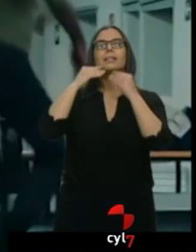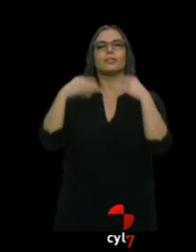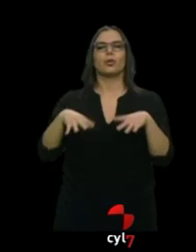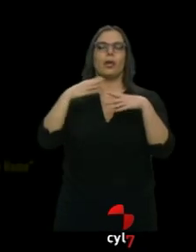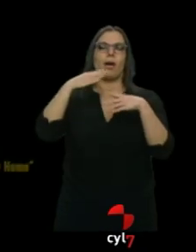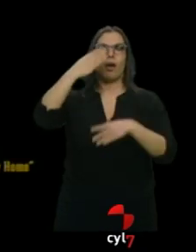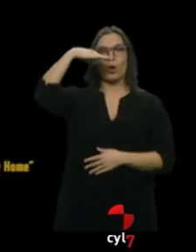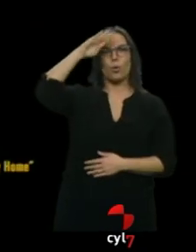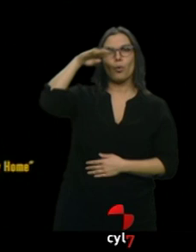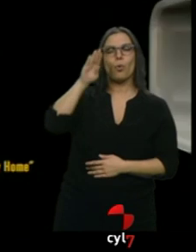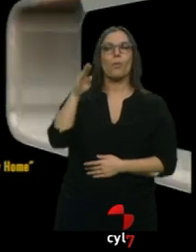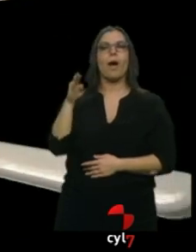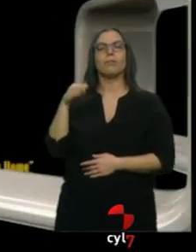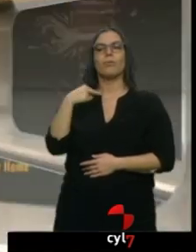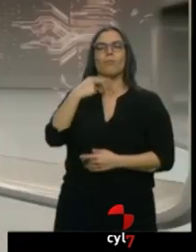Cuba desde los ojos de un bailarín.